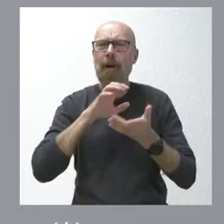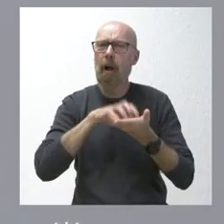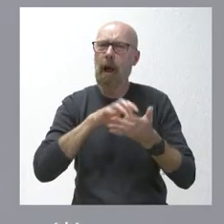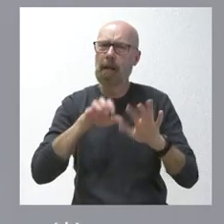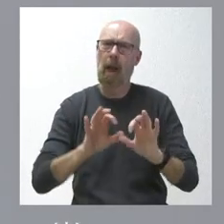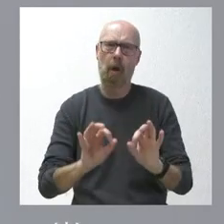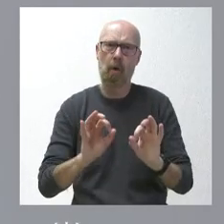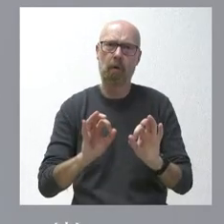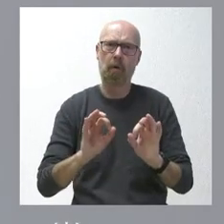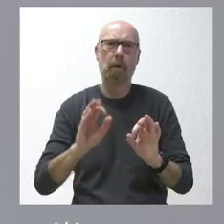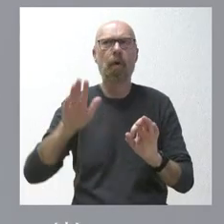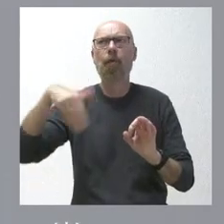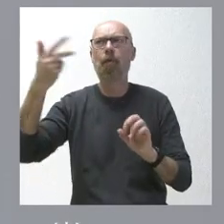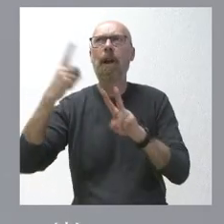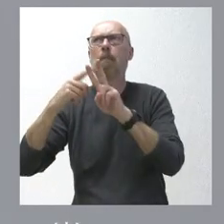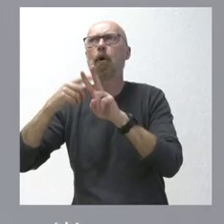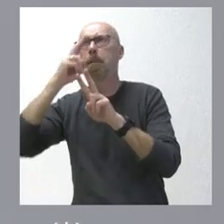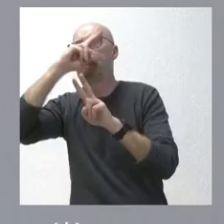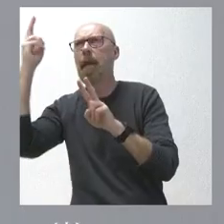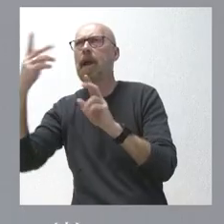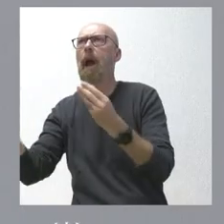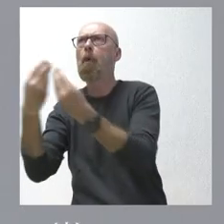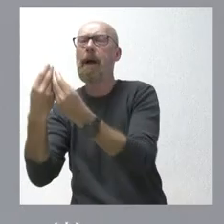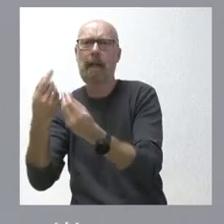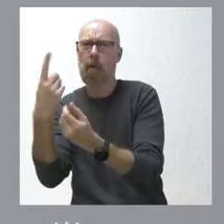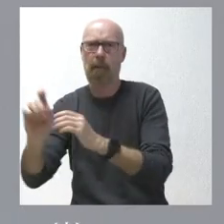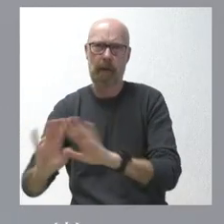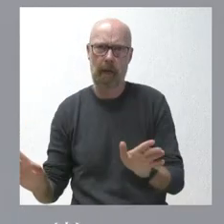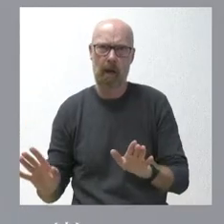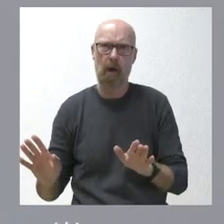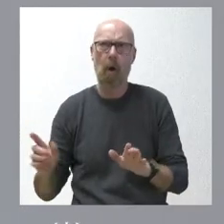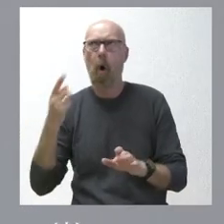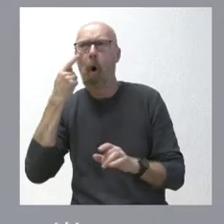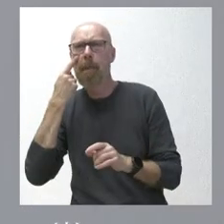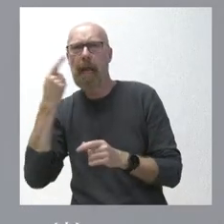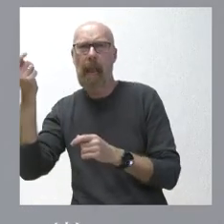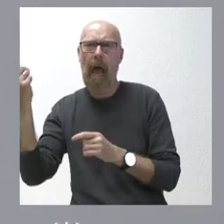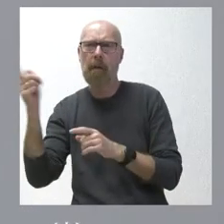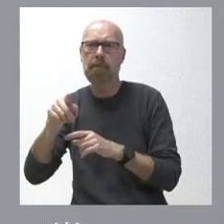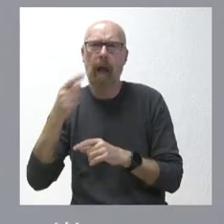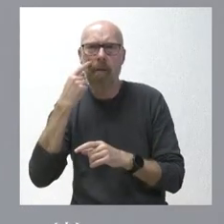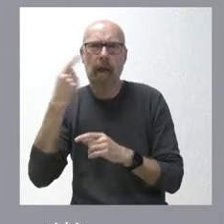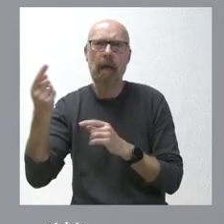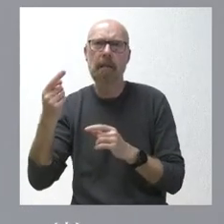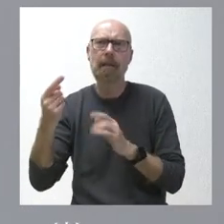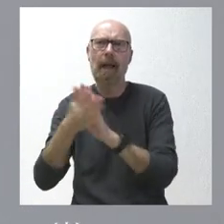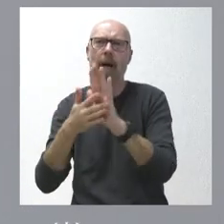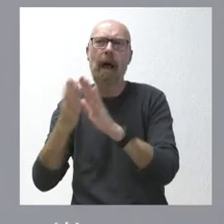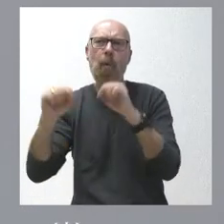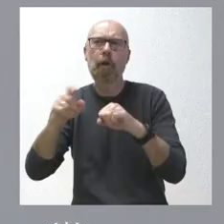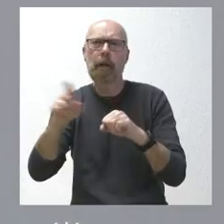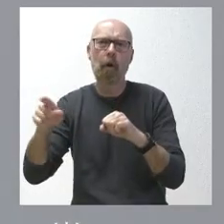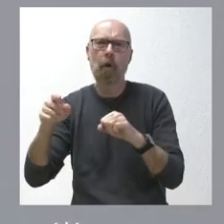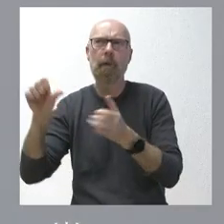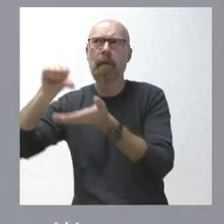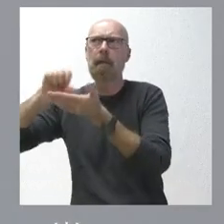de la estructura de Vox en Madrid acompañándoles o vigilándoles sobre aquello que puedan o no puedan acordar en una